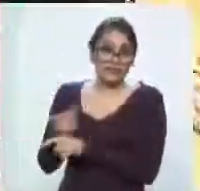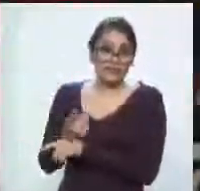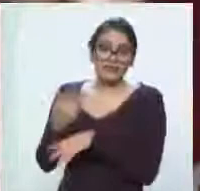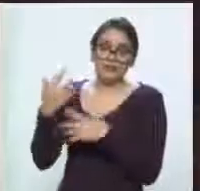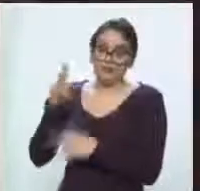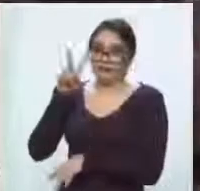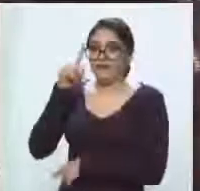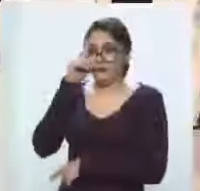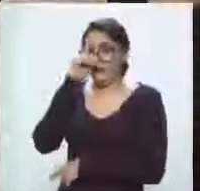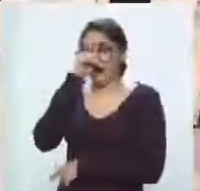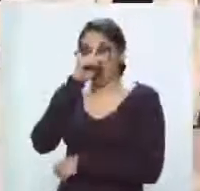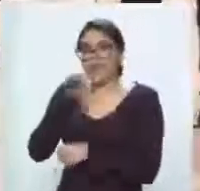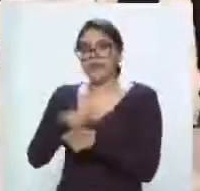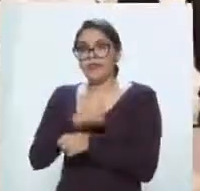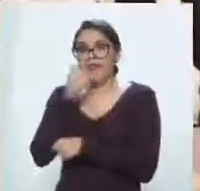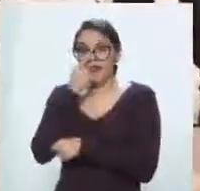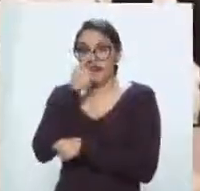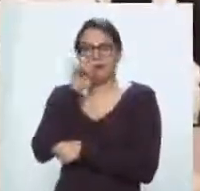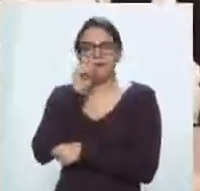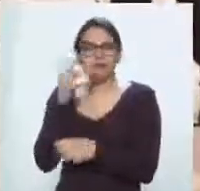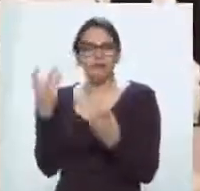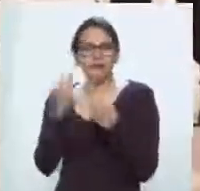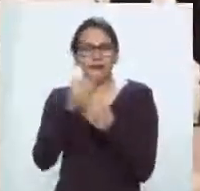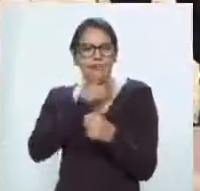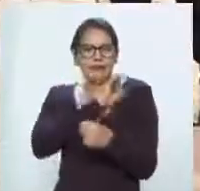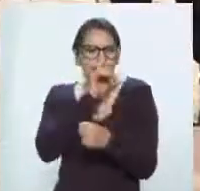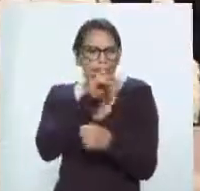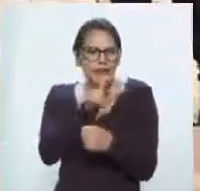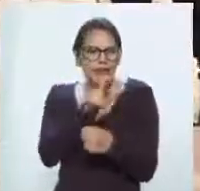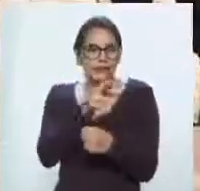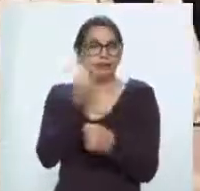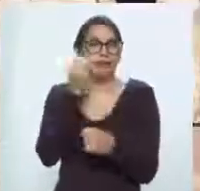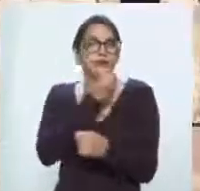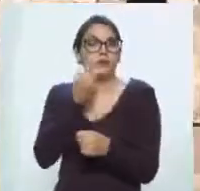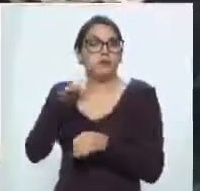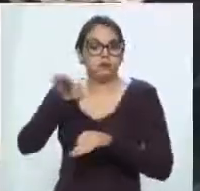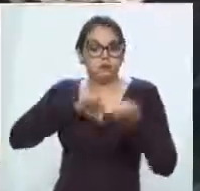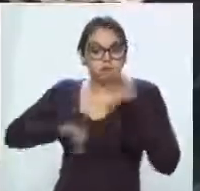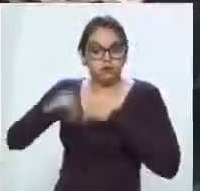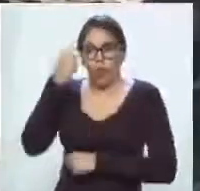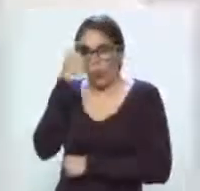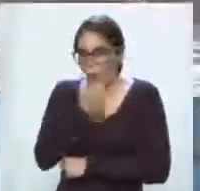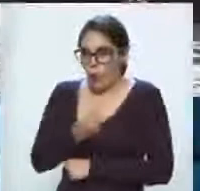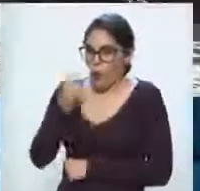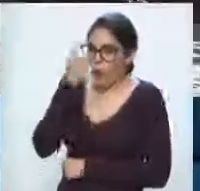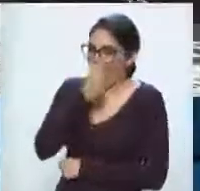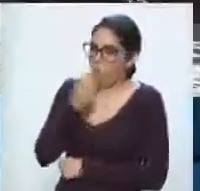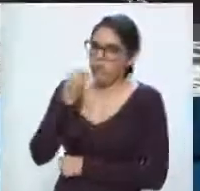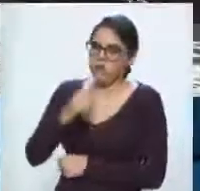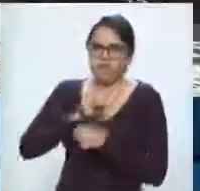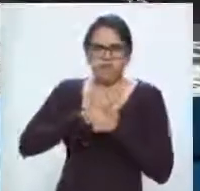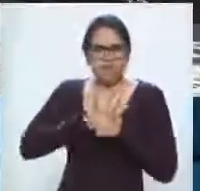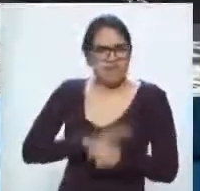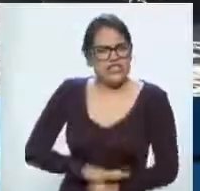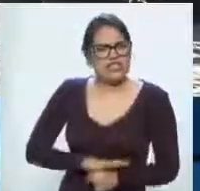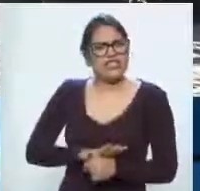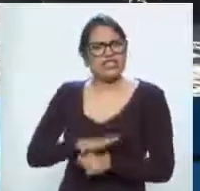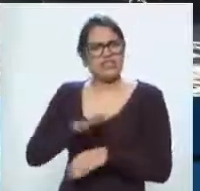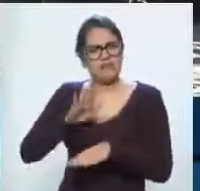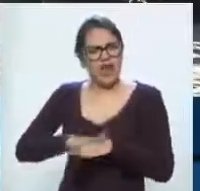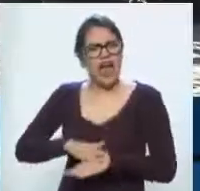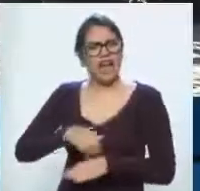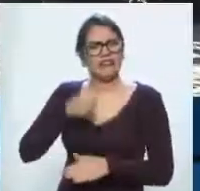porque tiene que ver con lo que puede considerarse explotación laboral sufrida por estos migrantes, por estos jornaleros